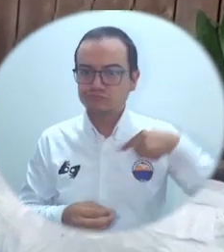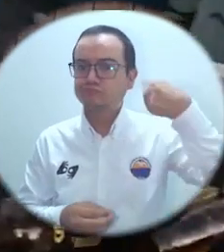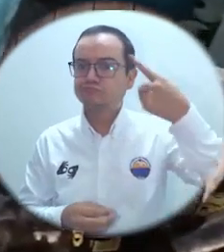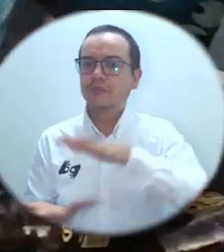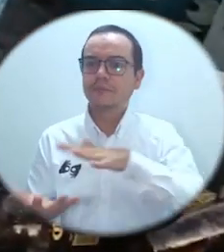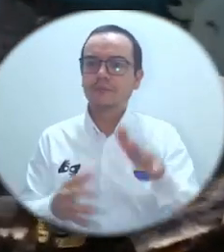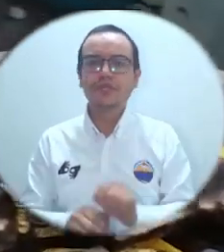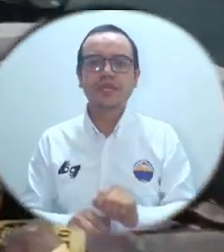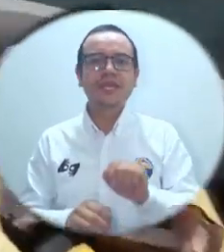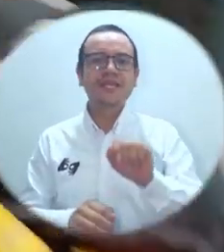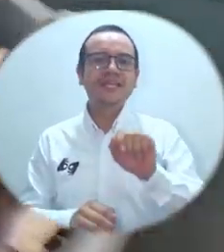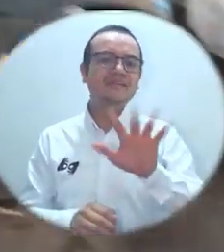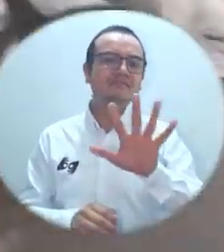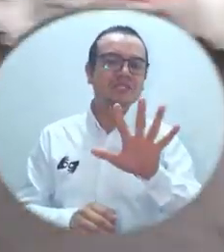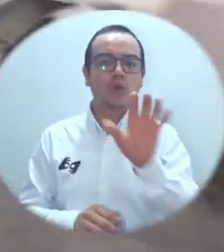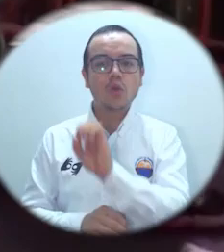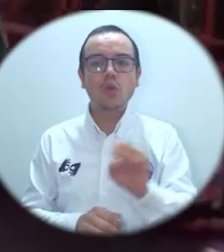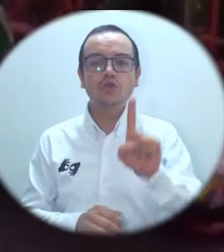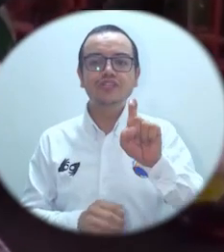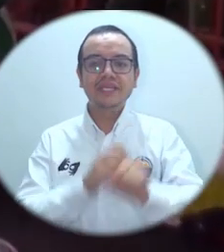a ver un incremento significativo de tratamiento.